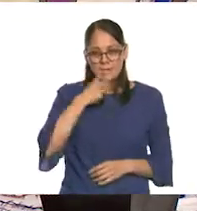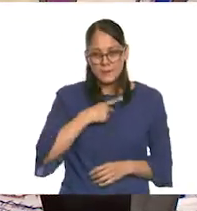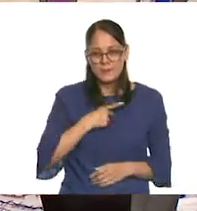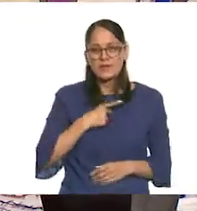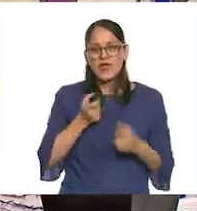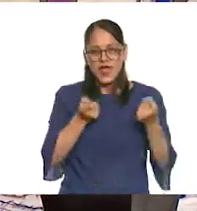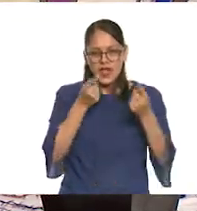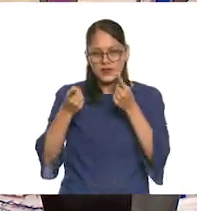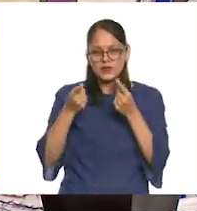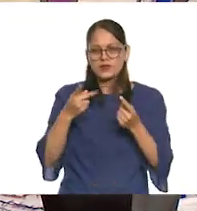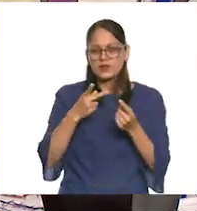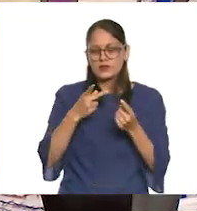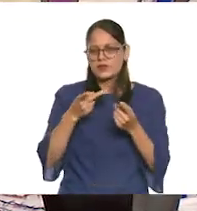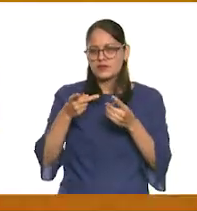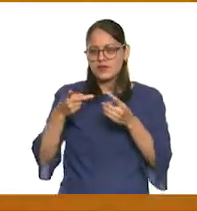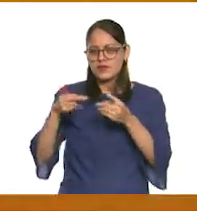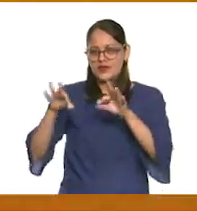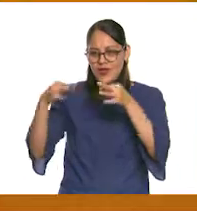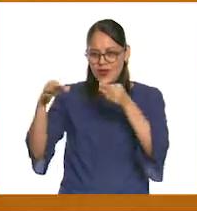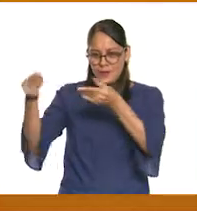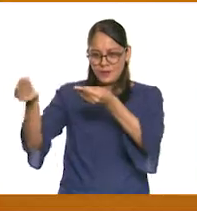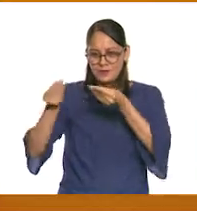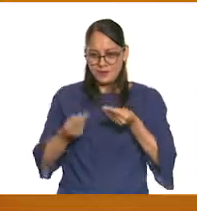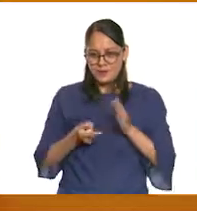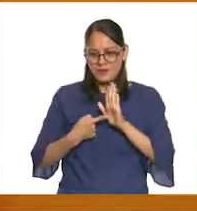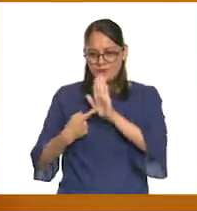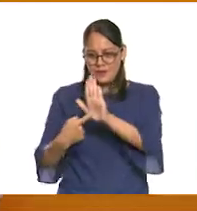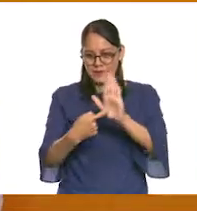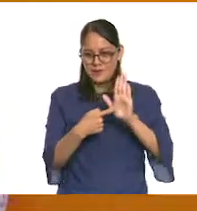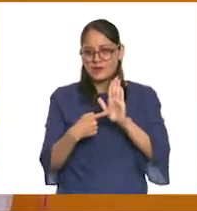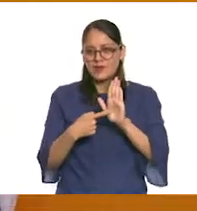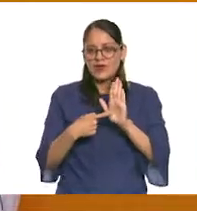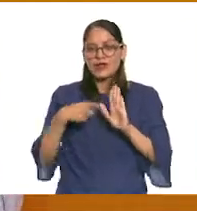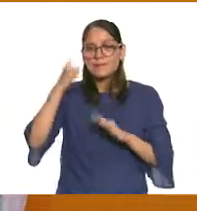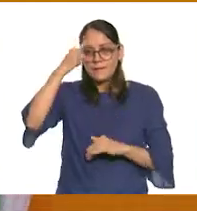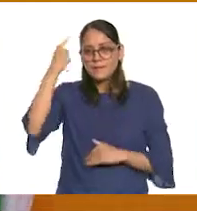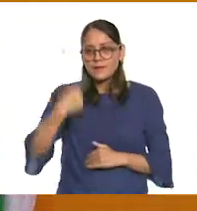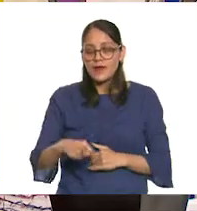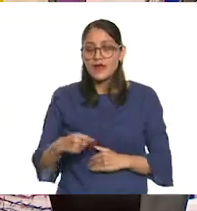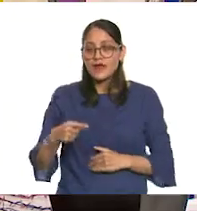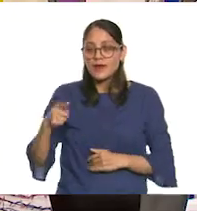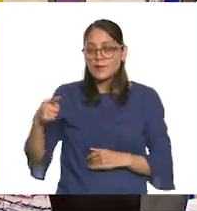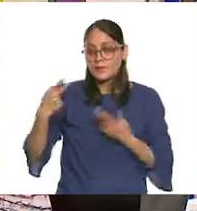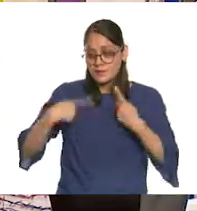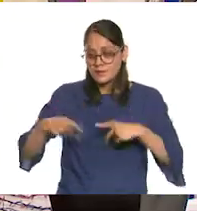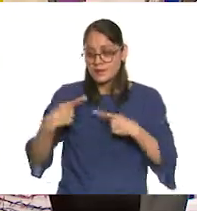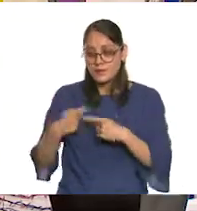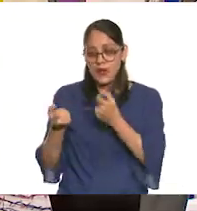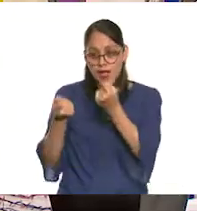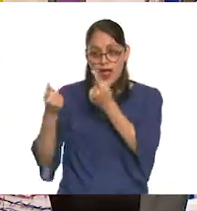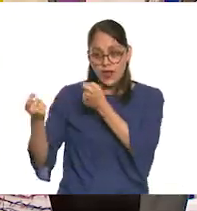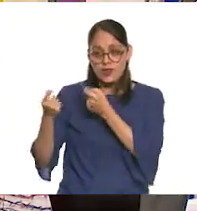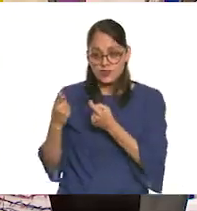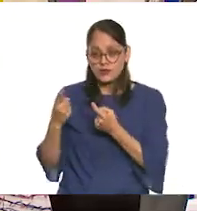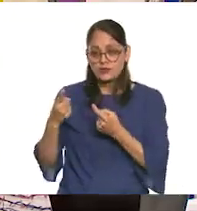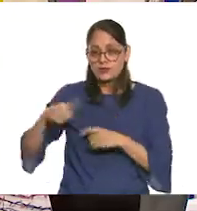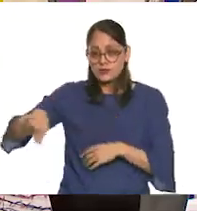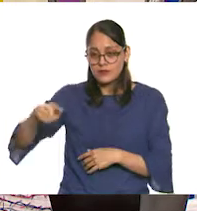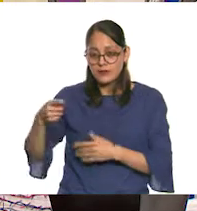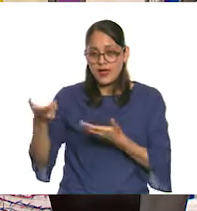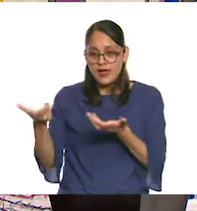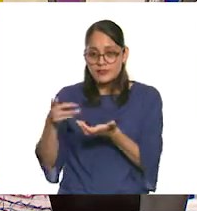de algunos trabajos que nos habías traído para mostrar. De la colaboración que había hecho gente al momento de realizar